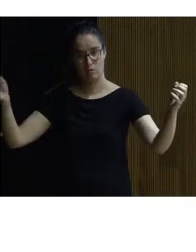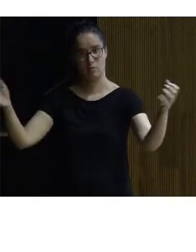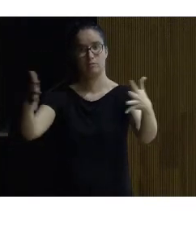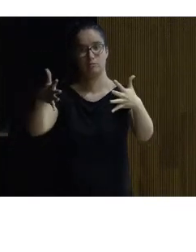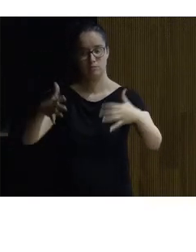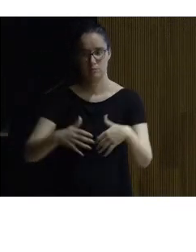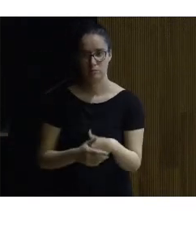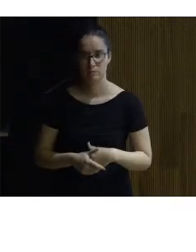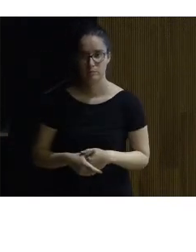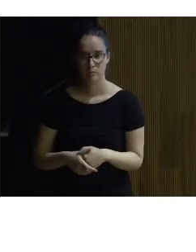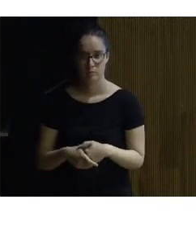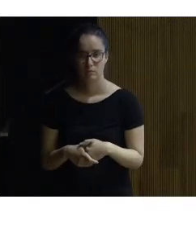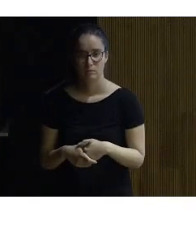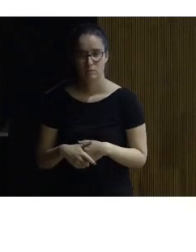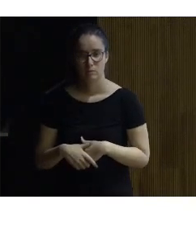movimiento de la gente